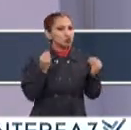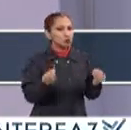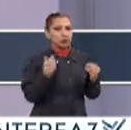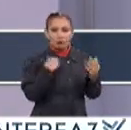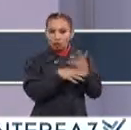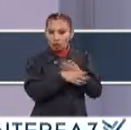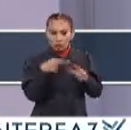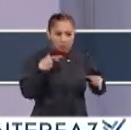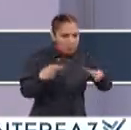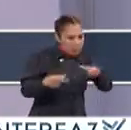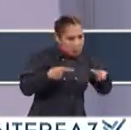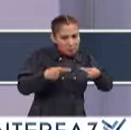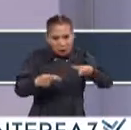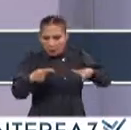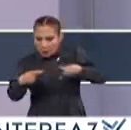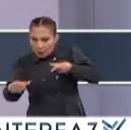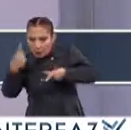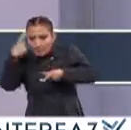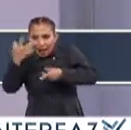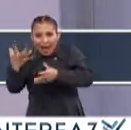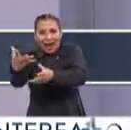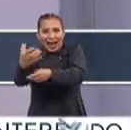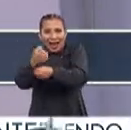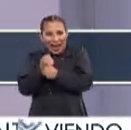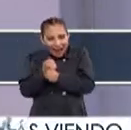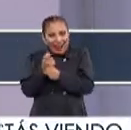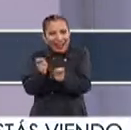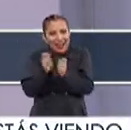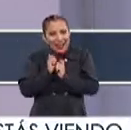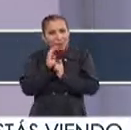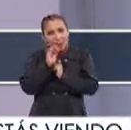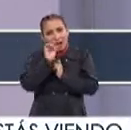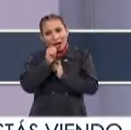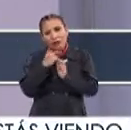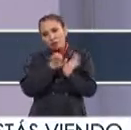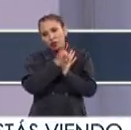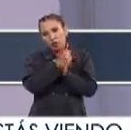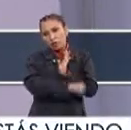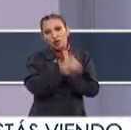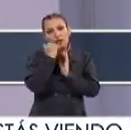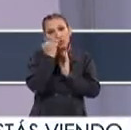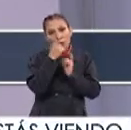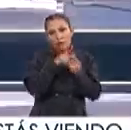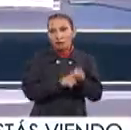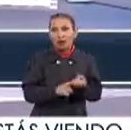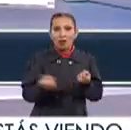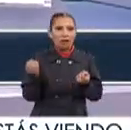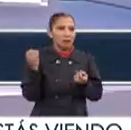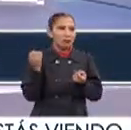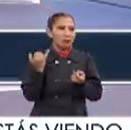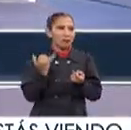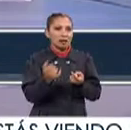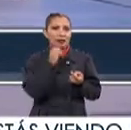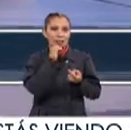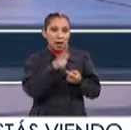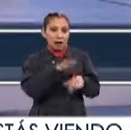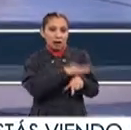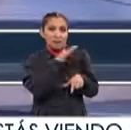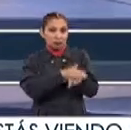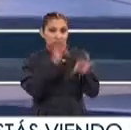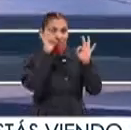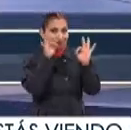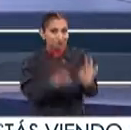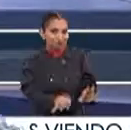características Que uno debe Tener para llegar Y tiene que cumplir Como es la parte De los idiomas Y también Contar con un